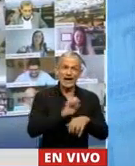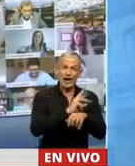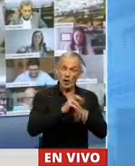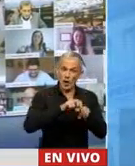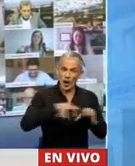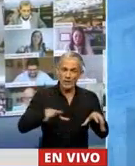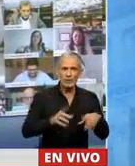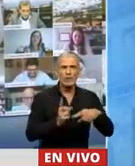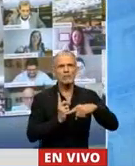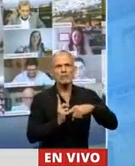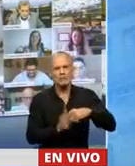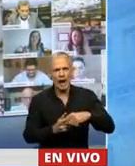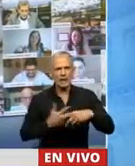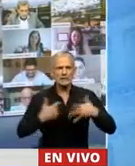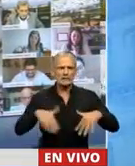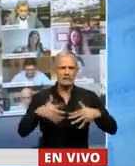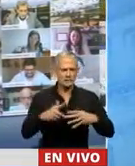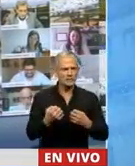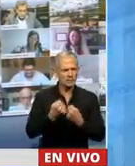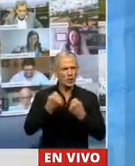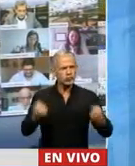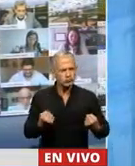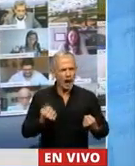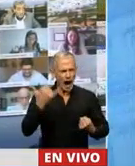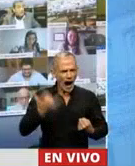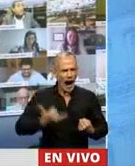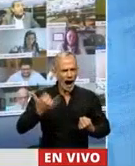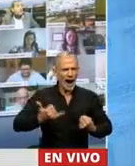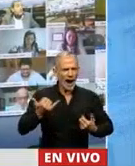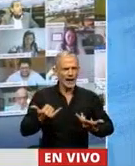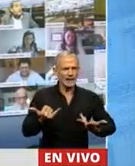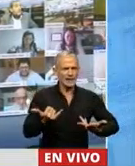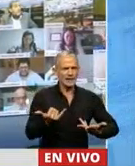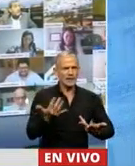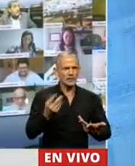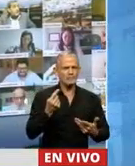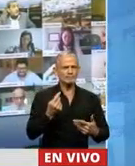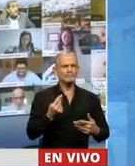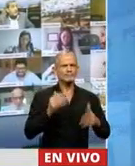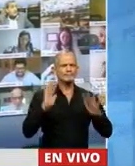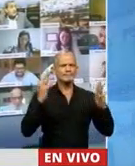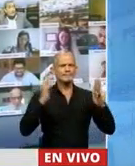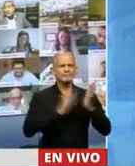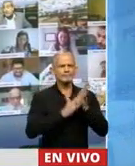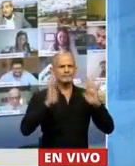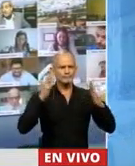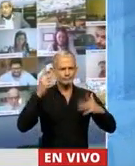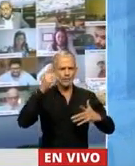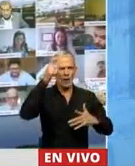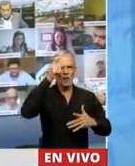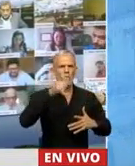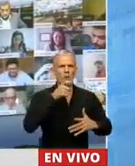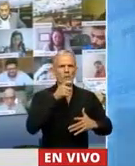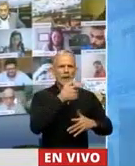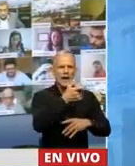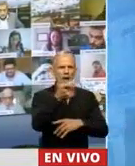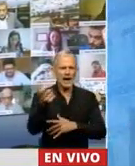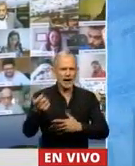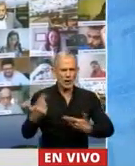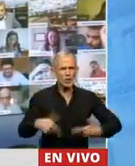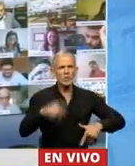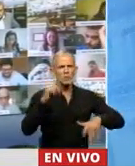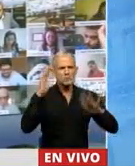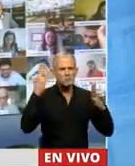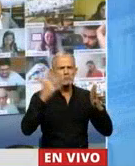son tiempos de coraje y en realidad en el reconocimiento a los bomberos, va junto al